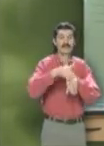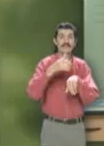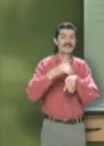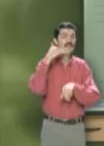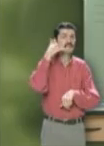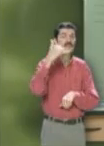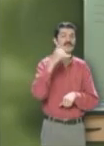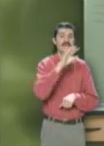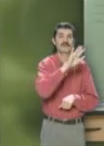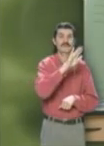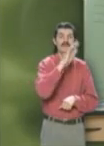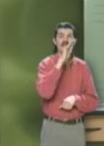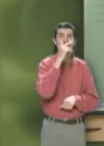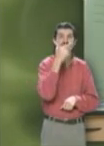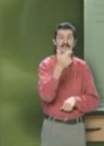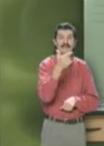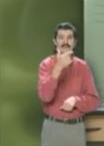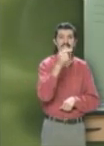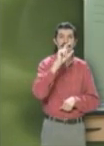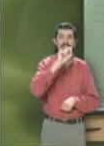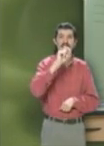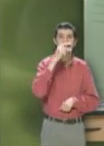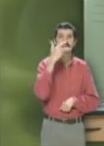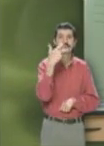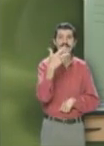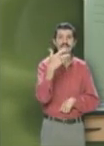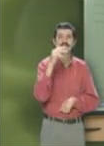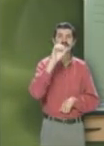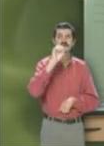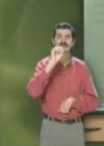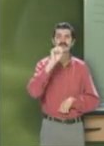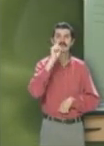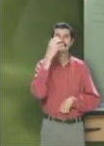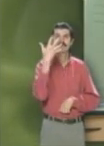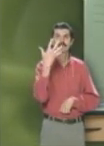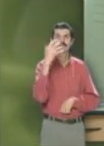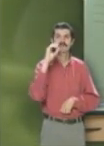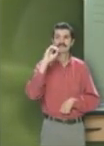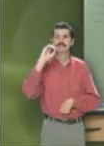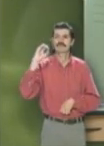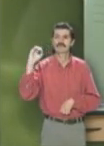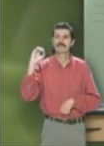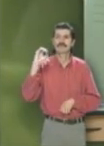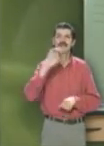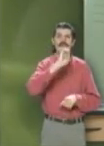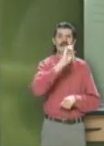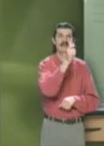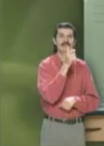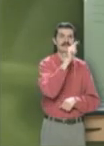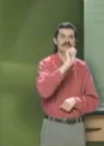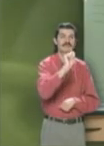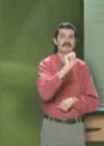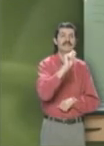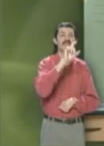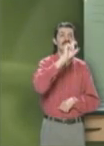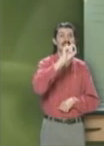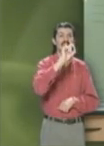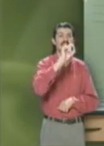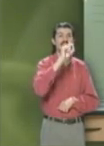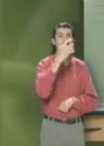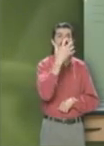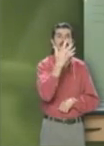Nuestro teléfono es el 57286500, extensión